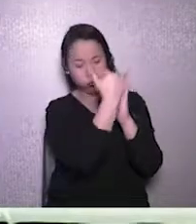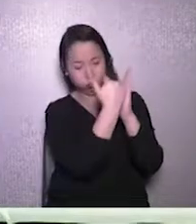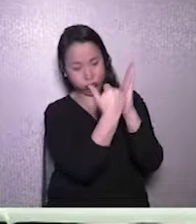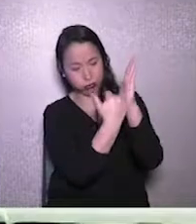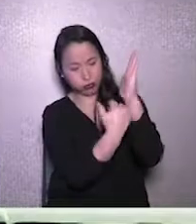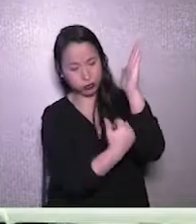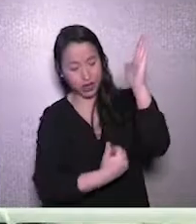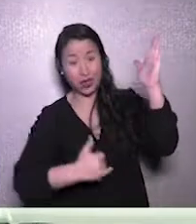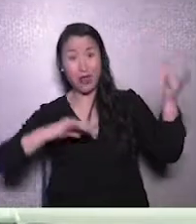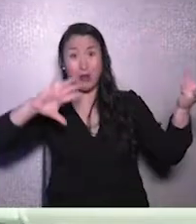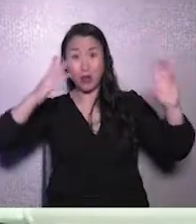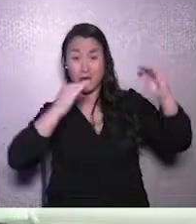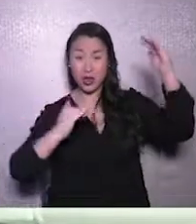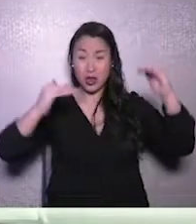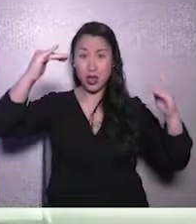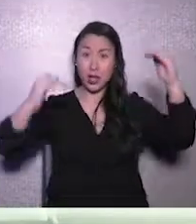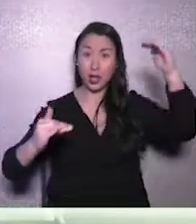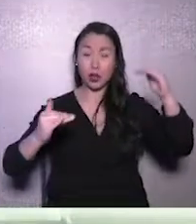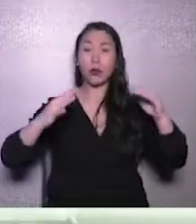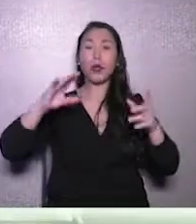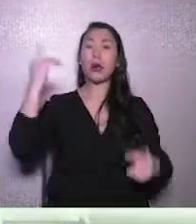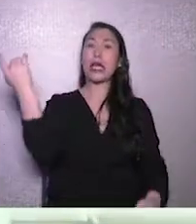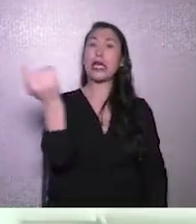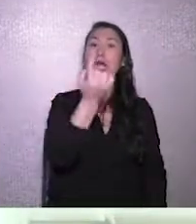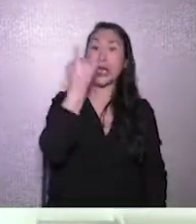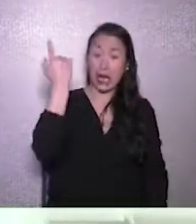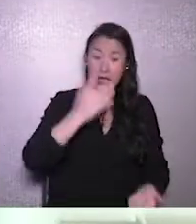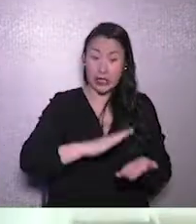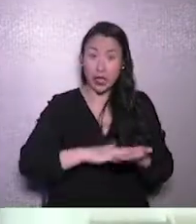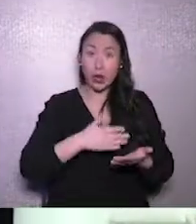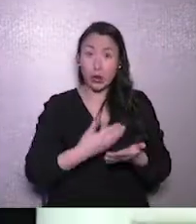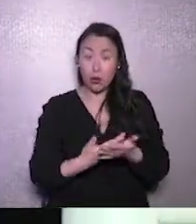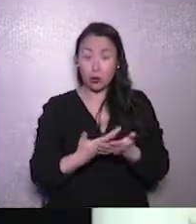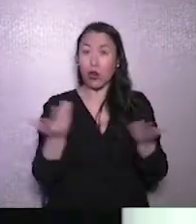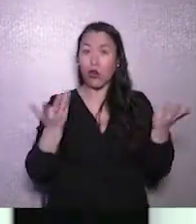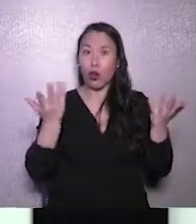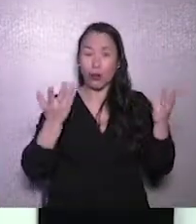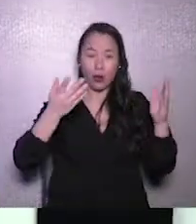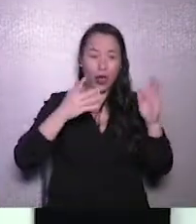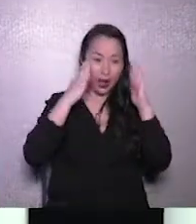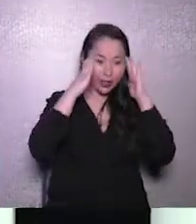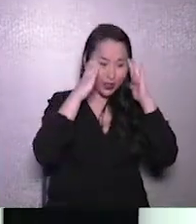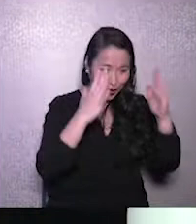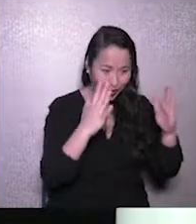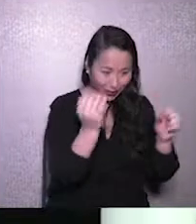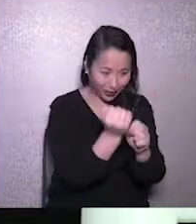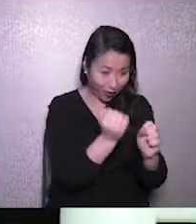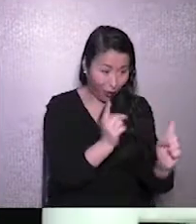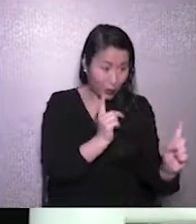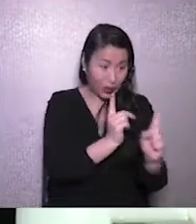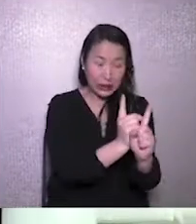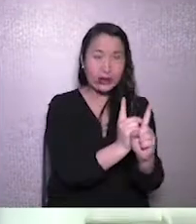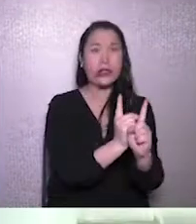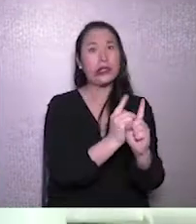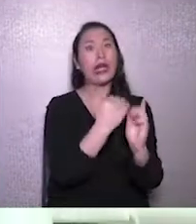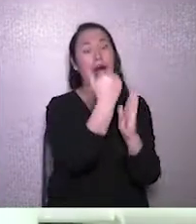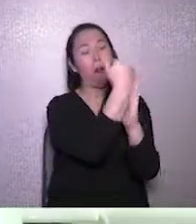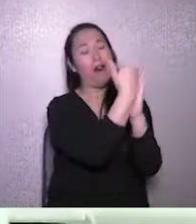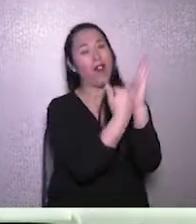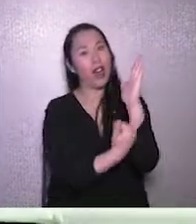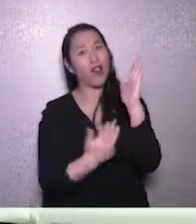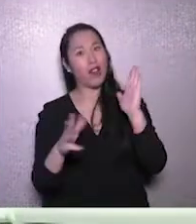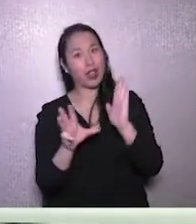diferencia entre cómo estamos macro, como salud, versus cómo estamos en la atención. Creo que esta lámina grafica de manera